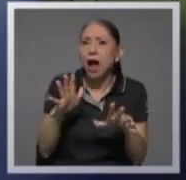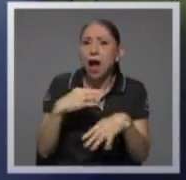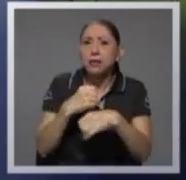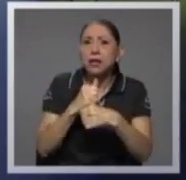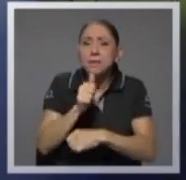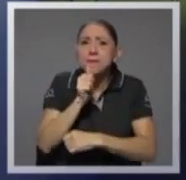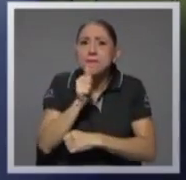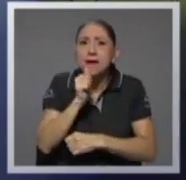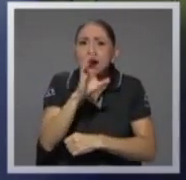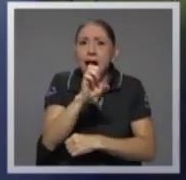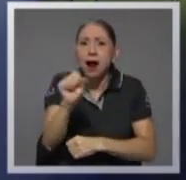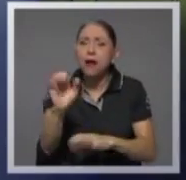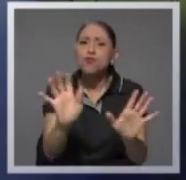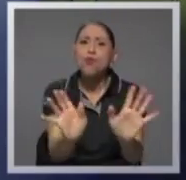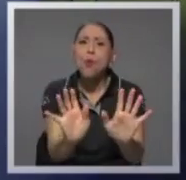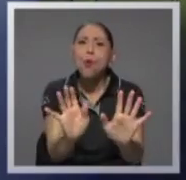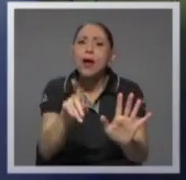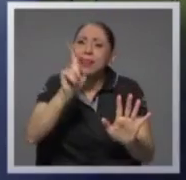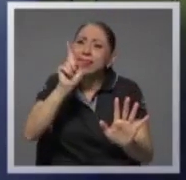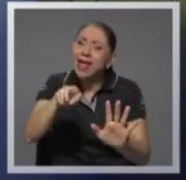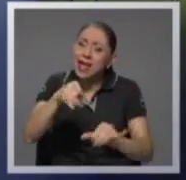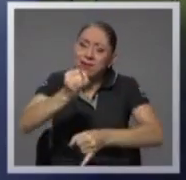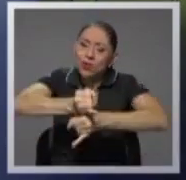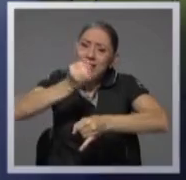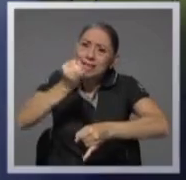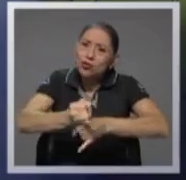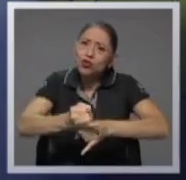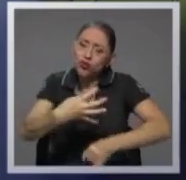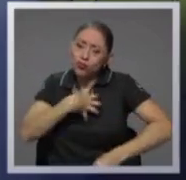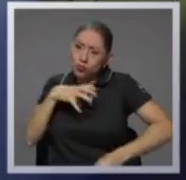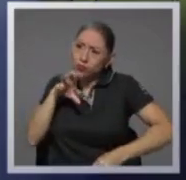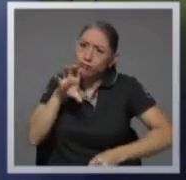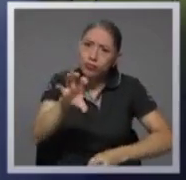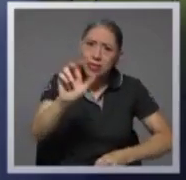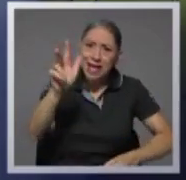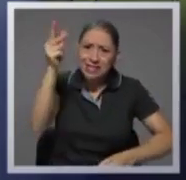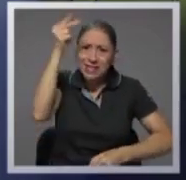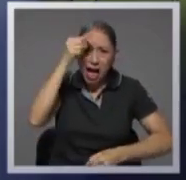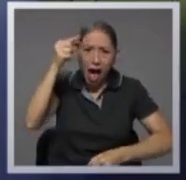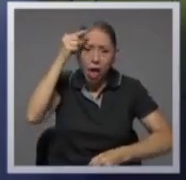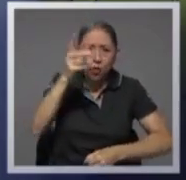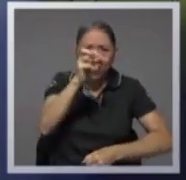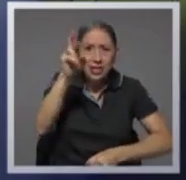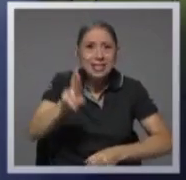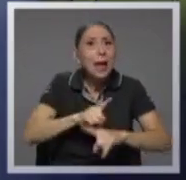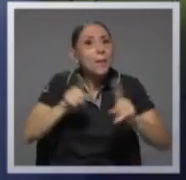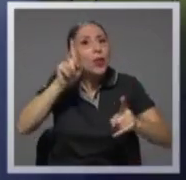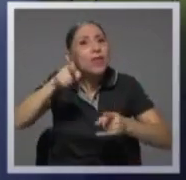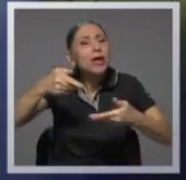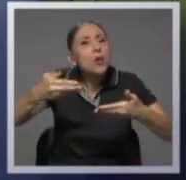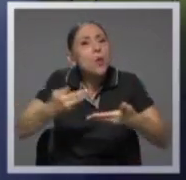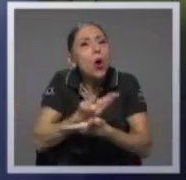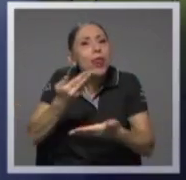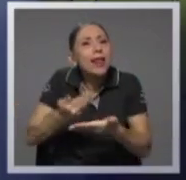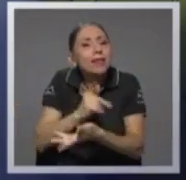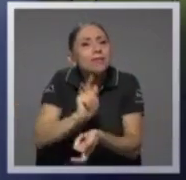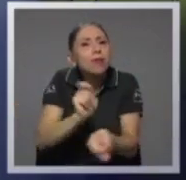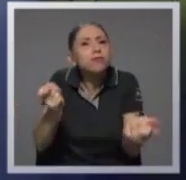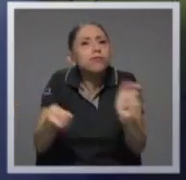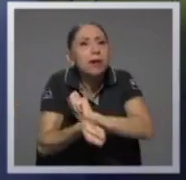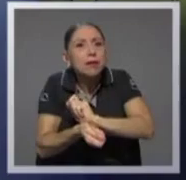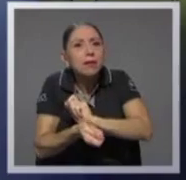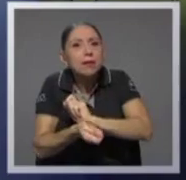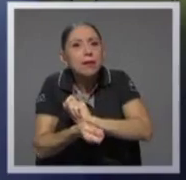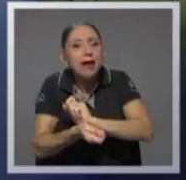menos, tiene que seguir siendo una institución del Estado costarricense, ¿verdad? Pero hay que modernizarla, hay que transformarla. Y en